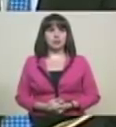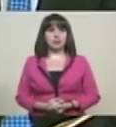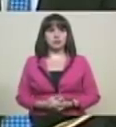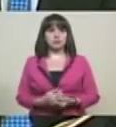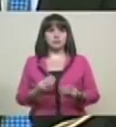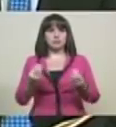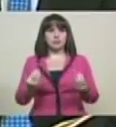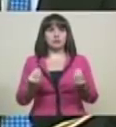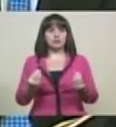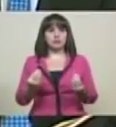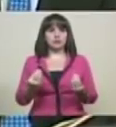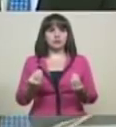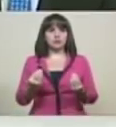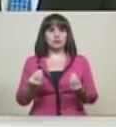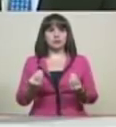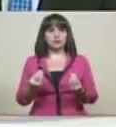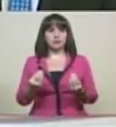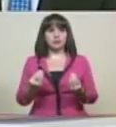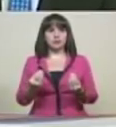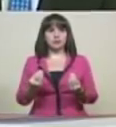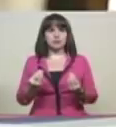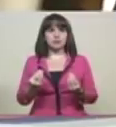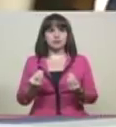afectación gripal. Permiso.